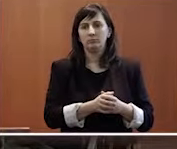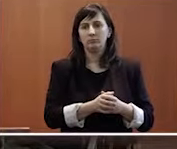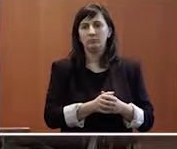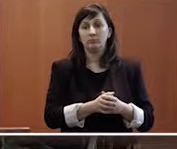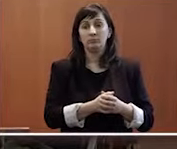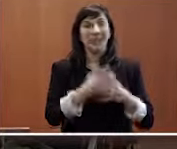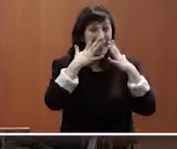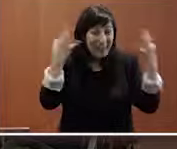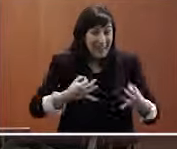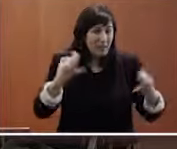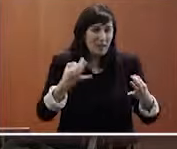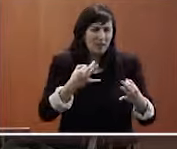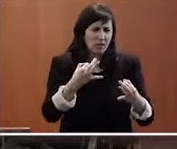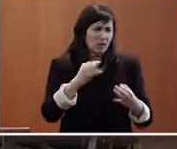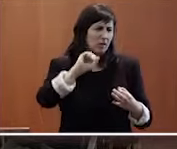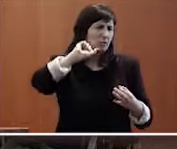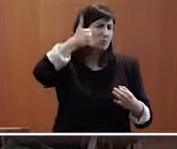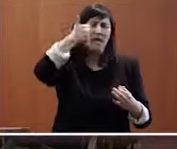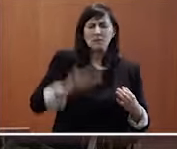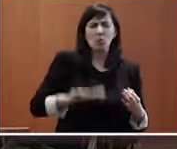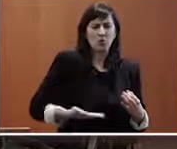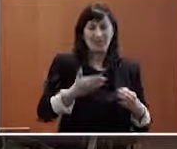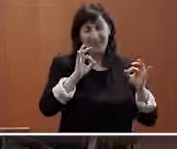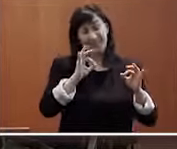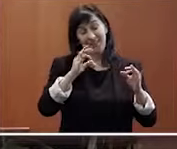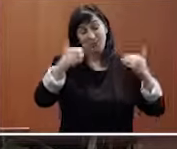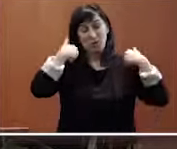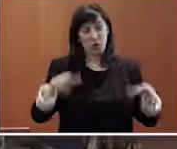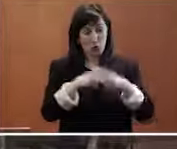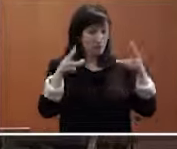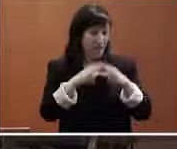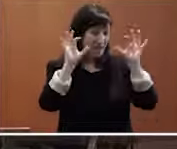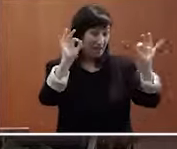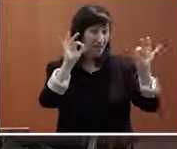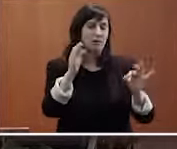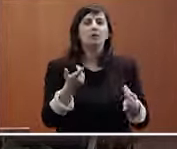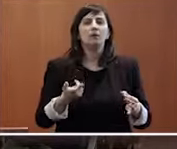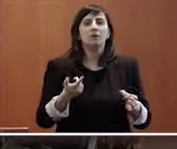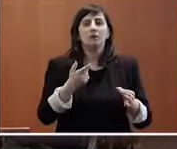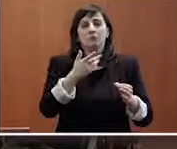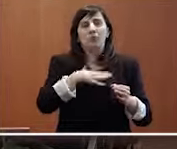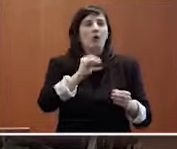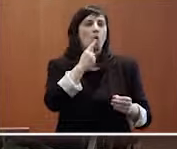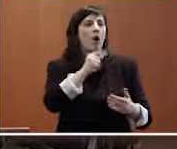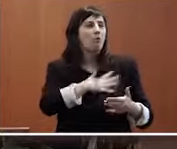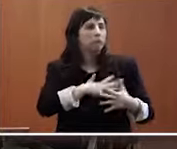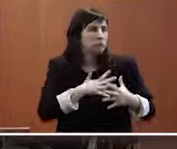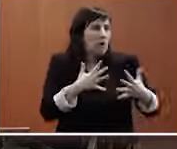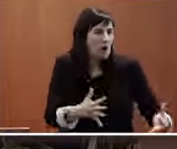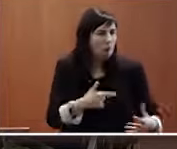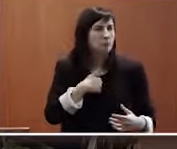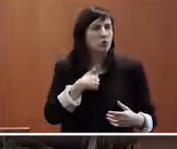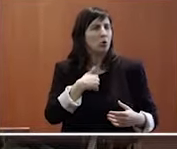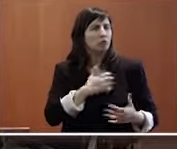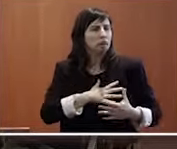O realmente decisivo de la responsabilidade social, frente a lo que seria un planteamiento de altruismo, de generosidade ou de mera